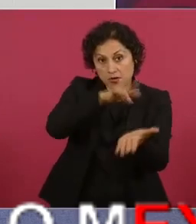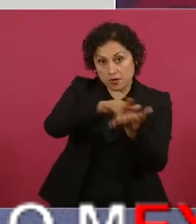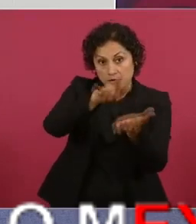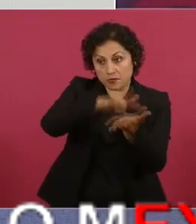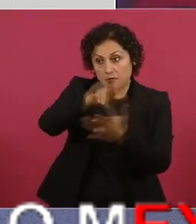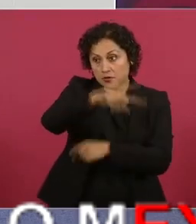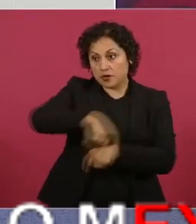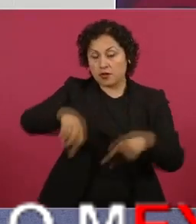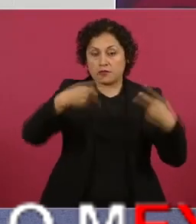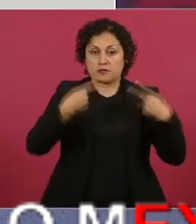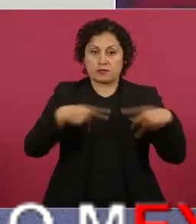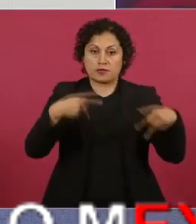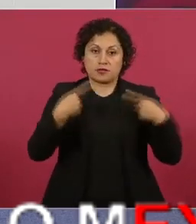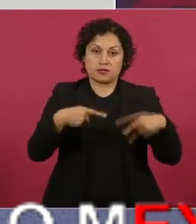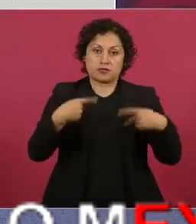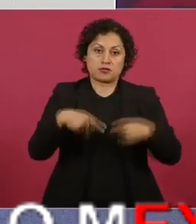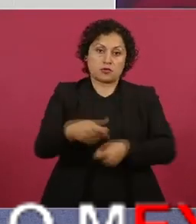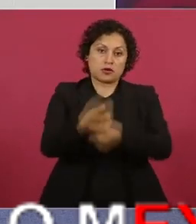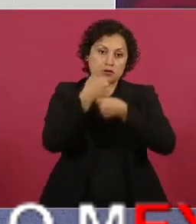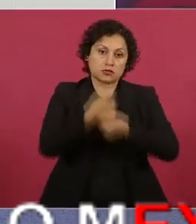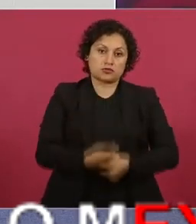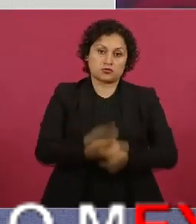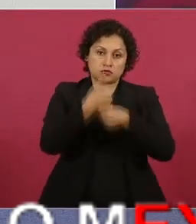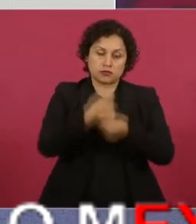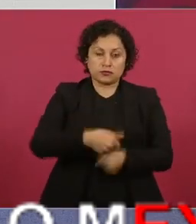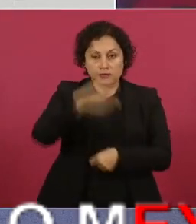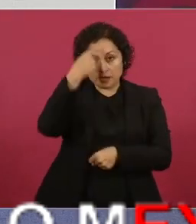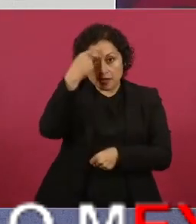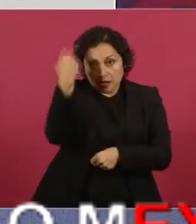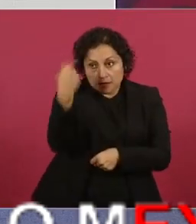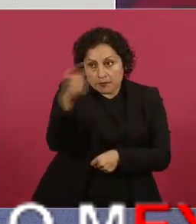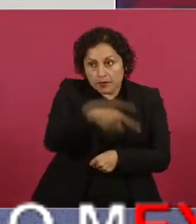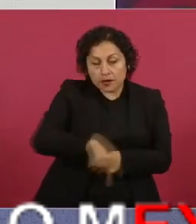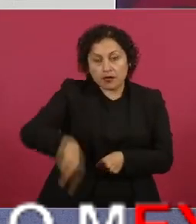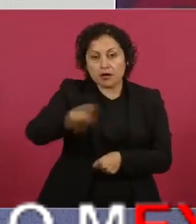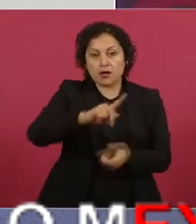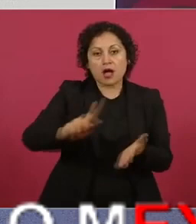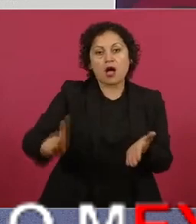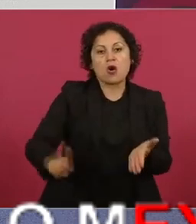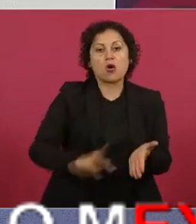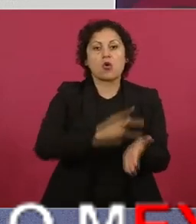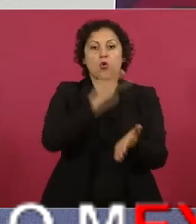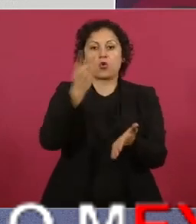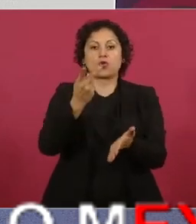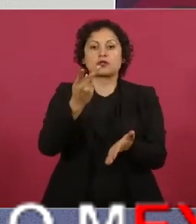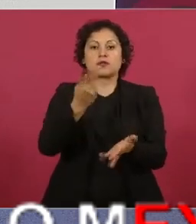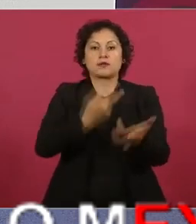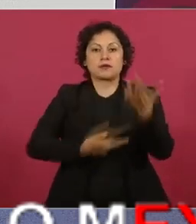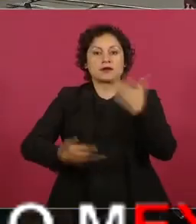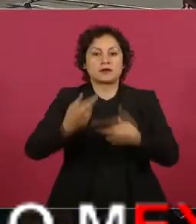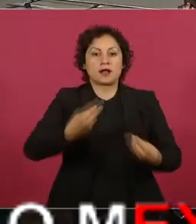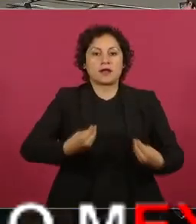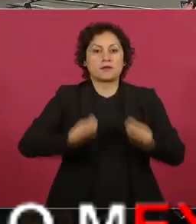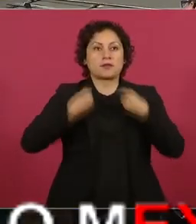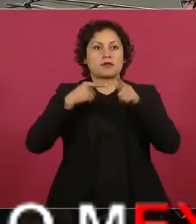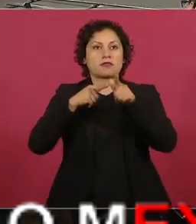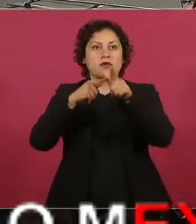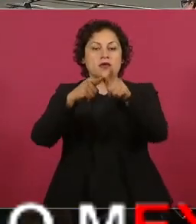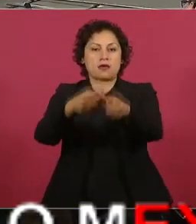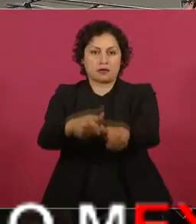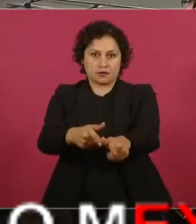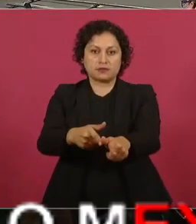para devolverles el derecho al futuro que les fue suspendido y buscar asegurarles